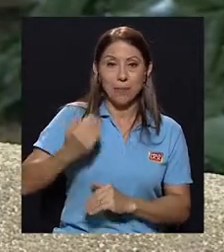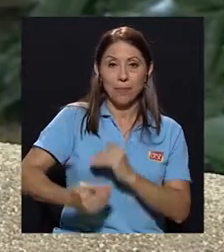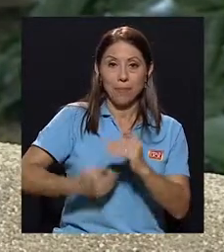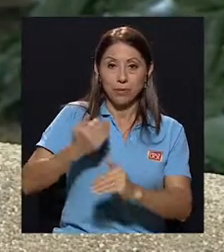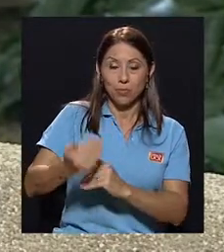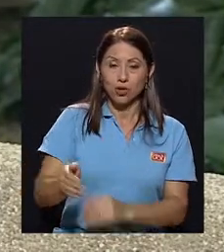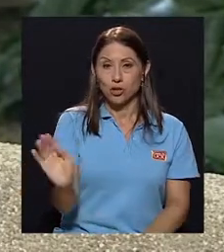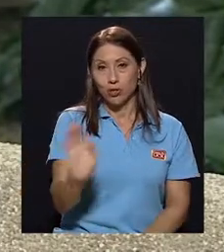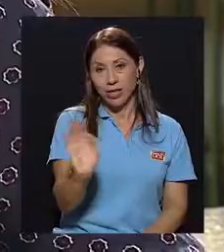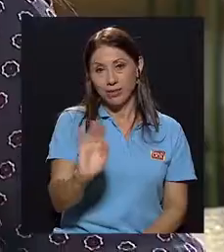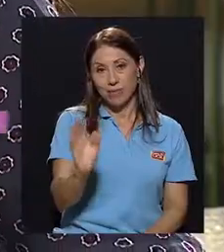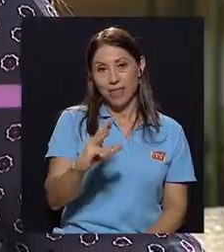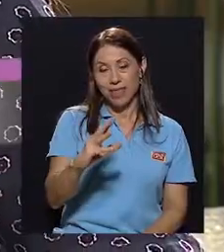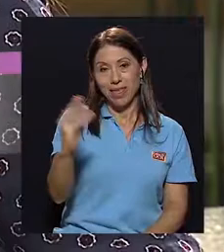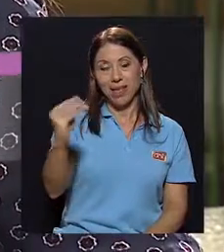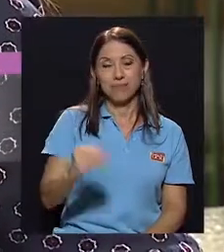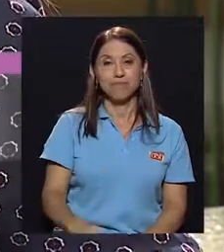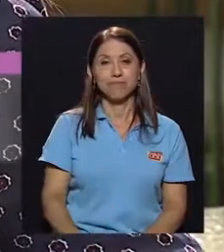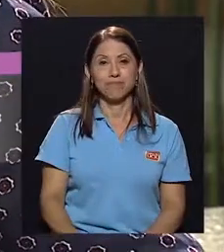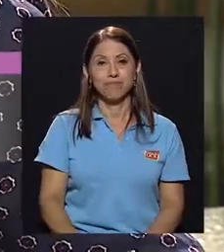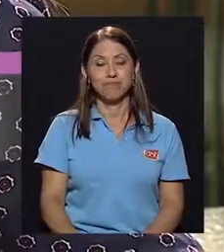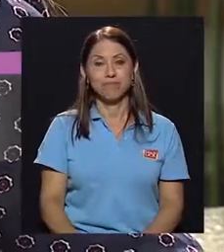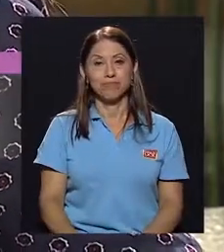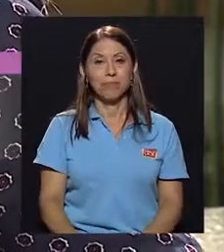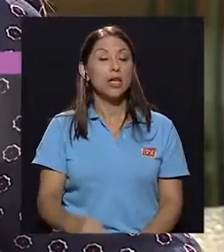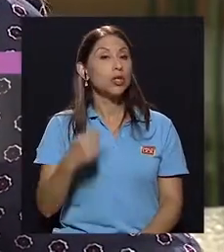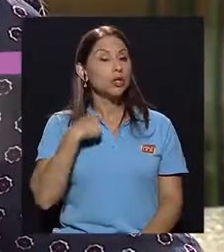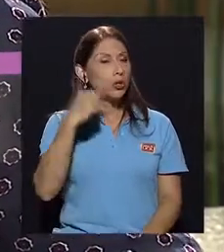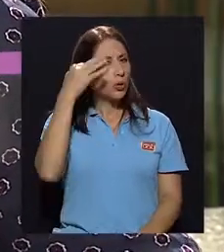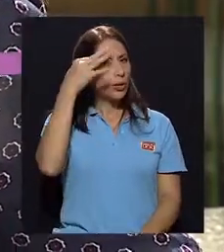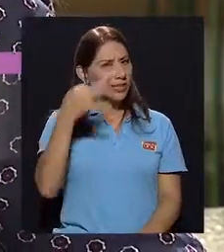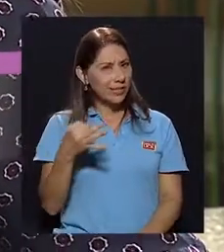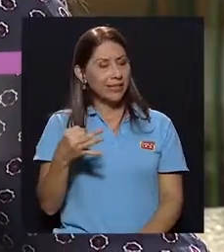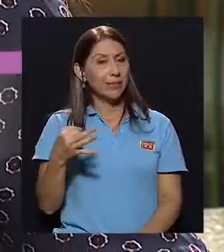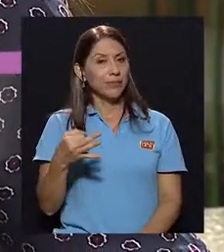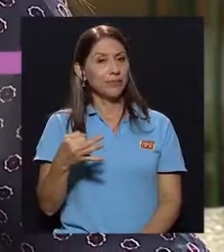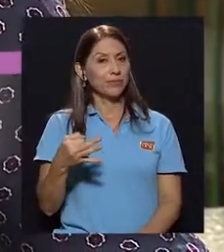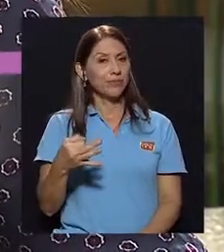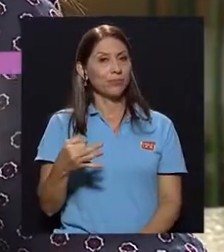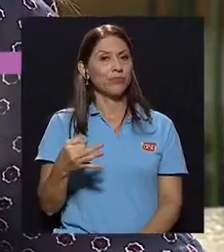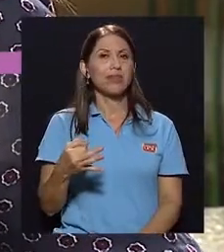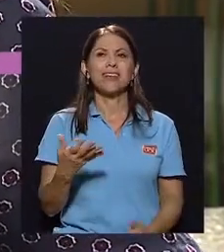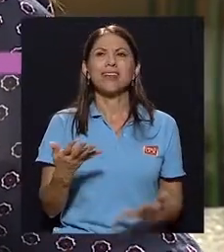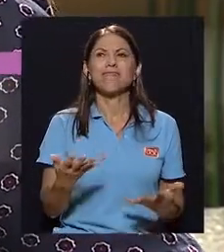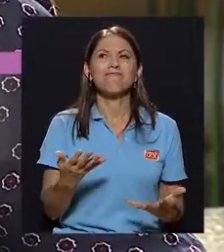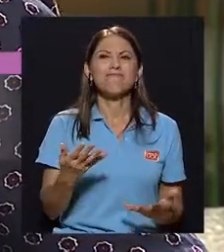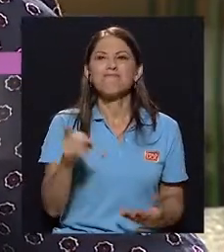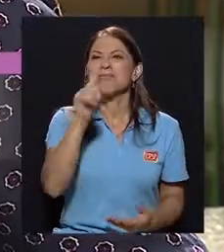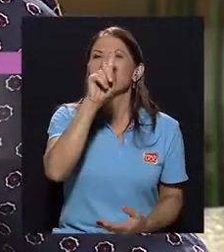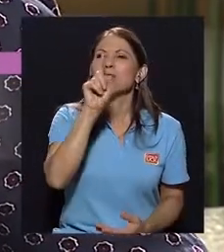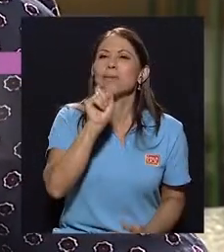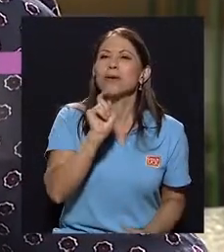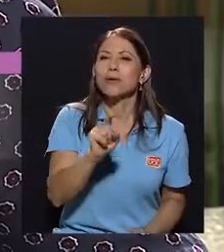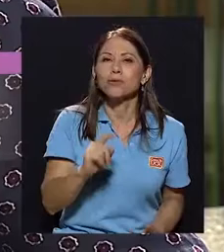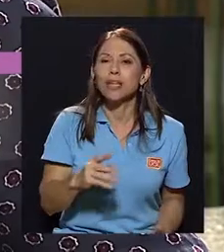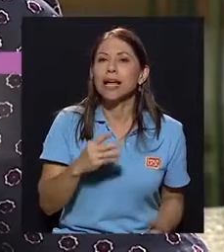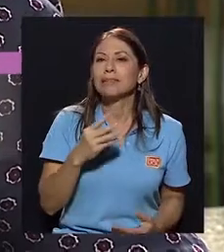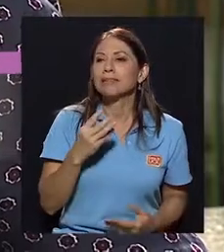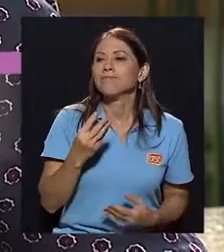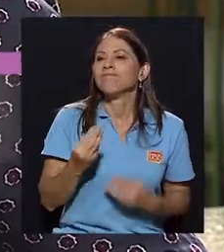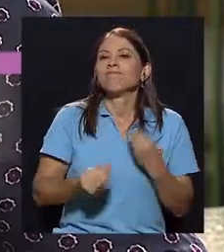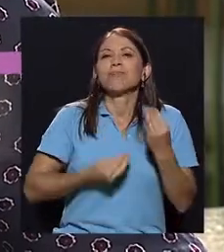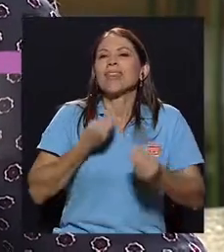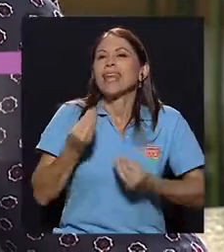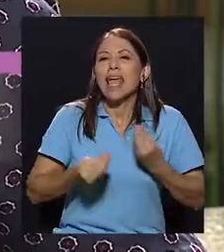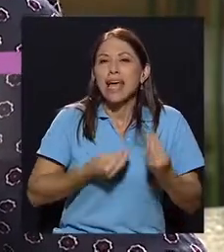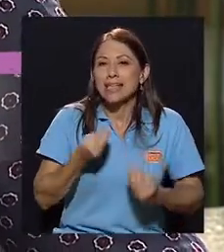proceso de despedida. Creo, Glenn, que la pregunta es qué hacer frente a eso, o sea,